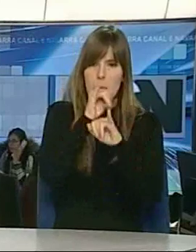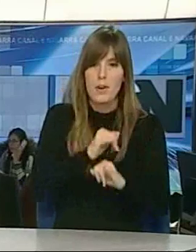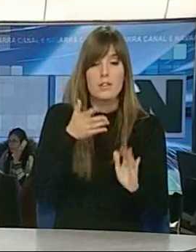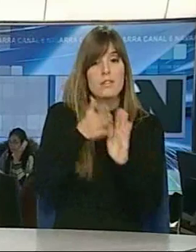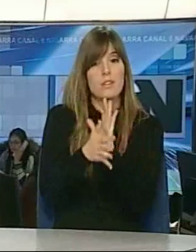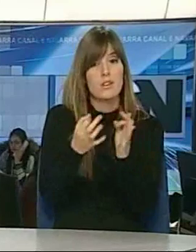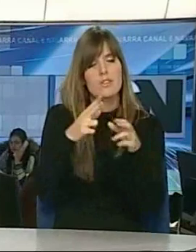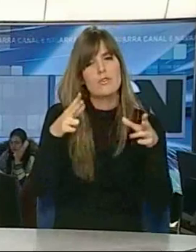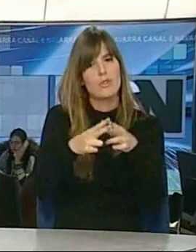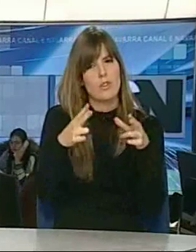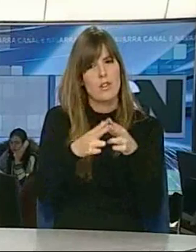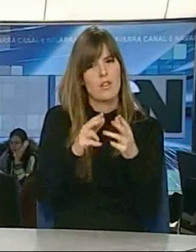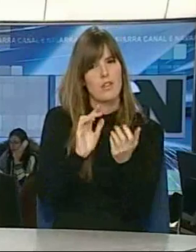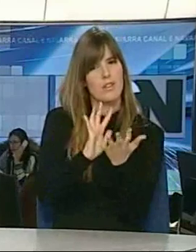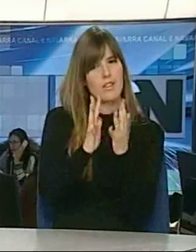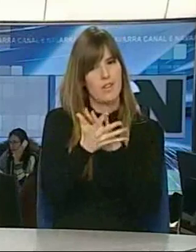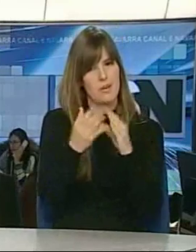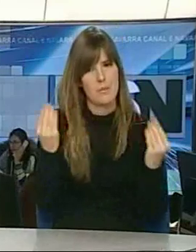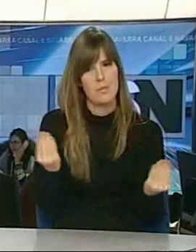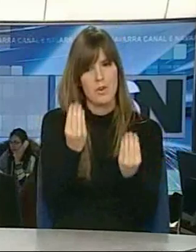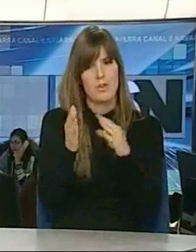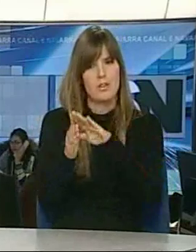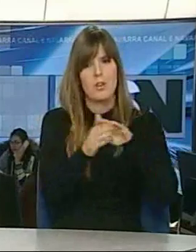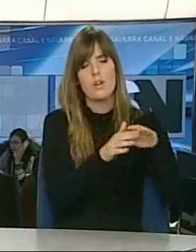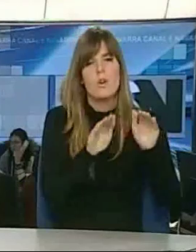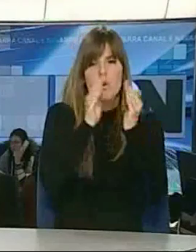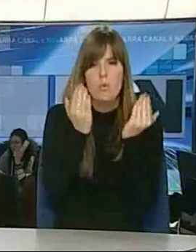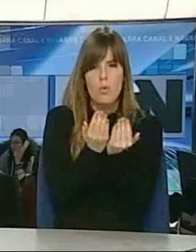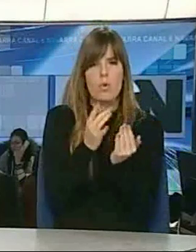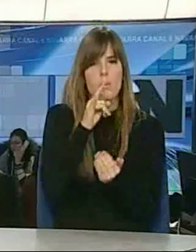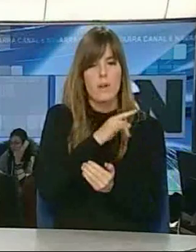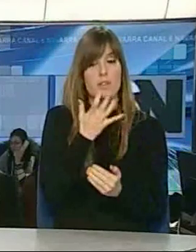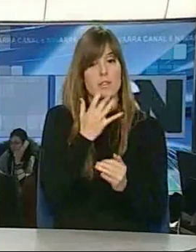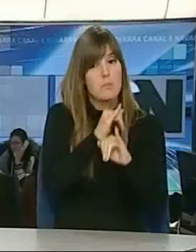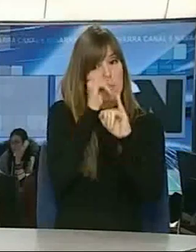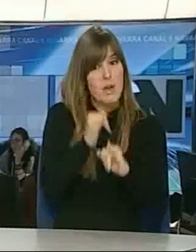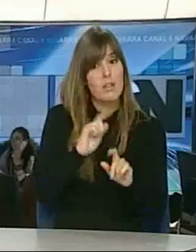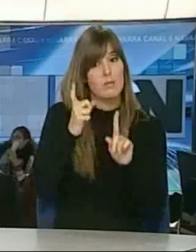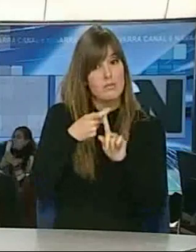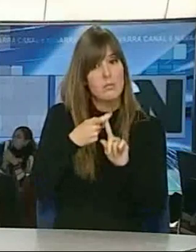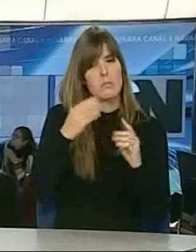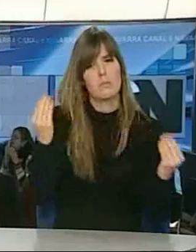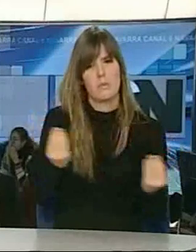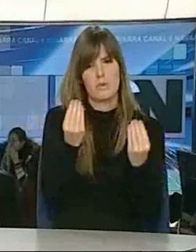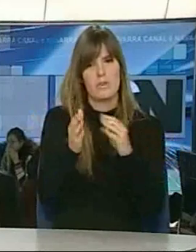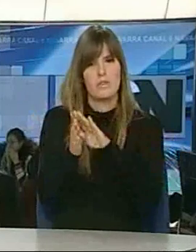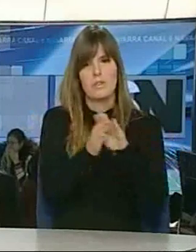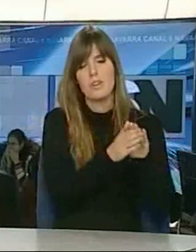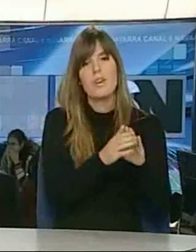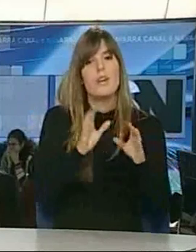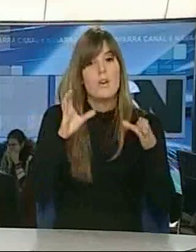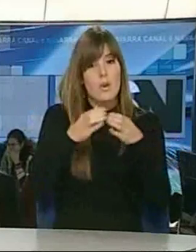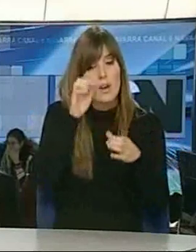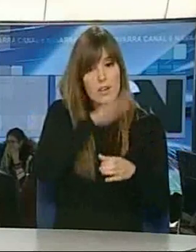nuestra sociedad cambie mejor. Si ya está mal el mundo, pues con paz estaríamos mejor. Ellos han atrevido a ser palabra de